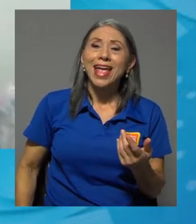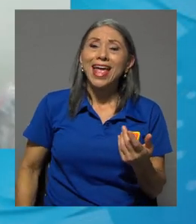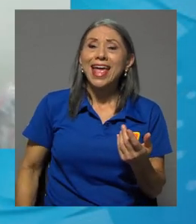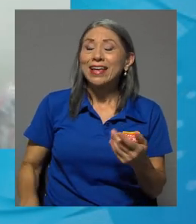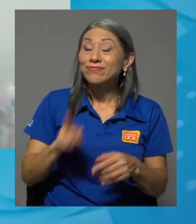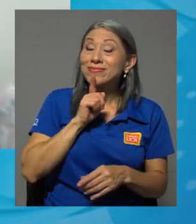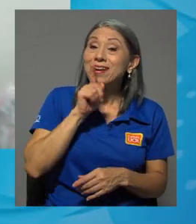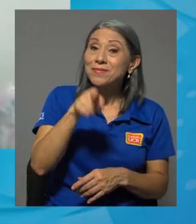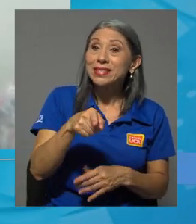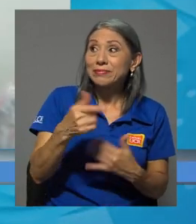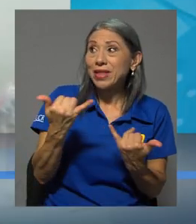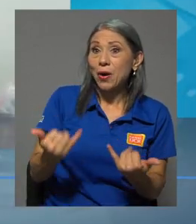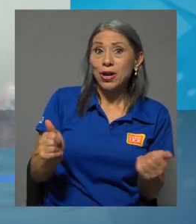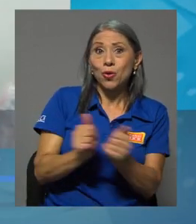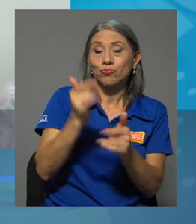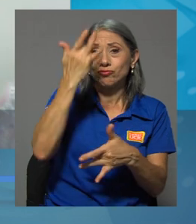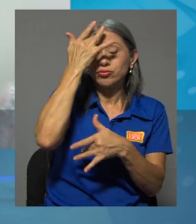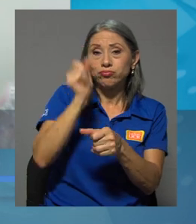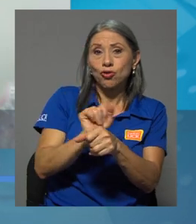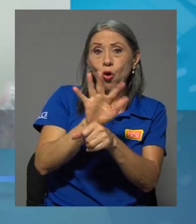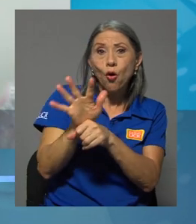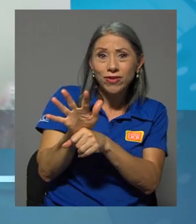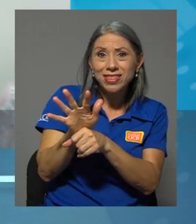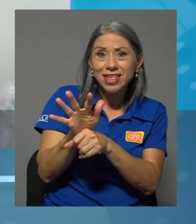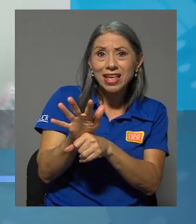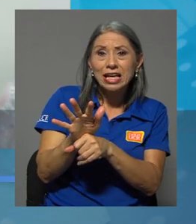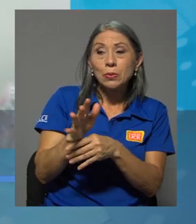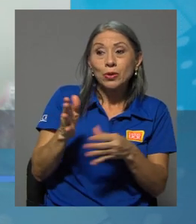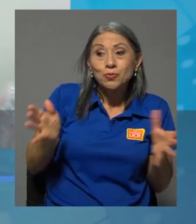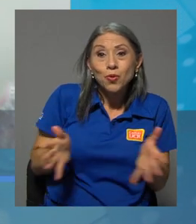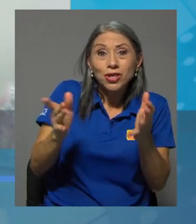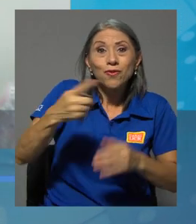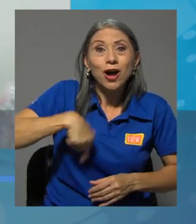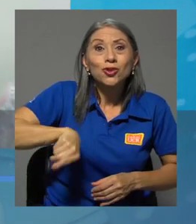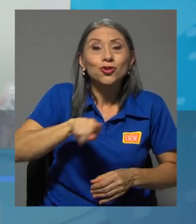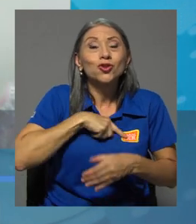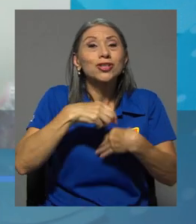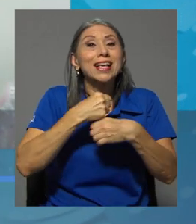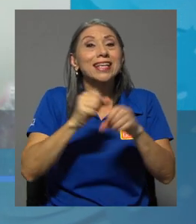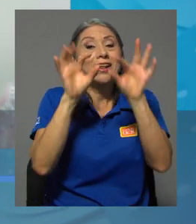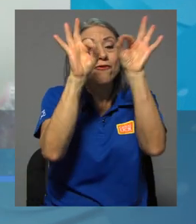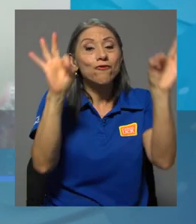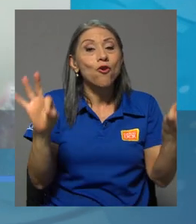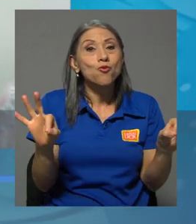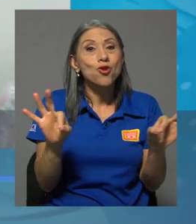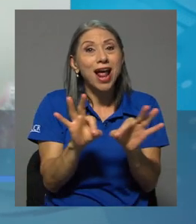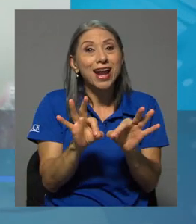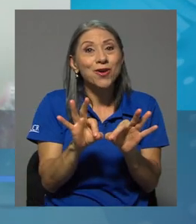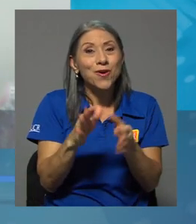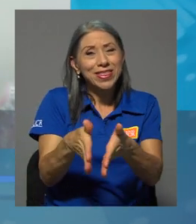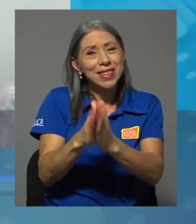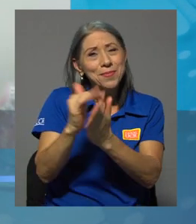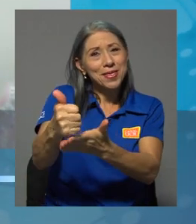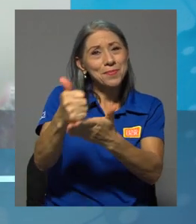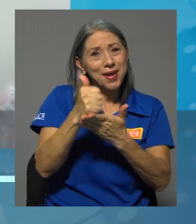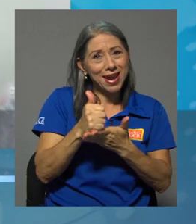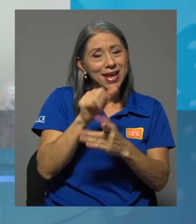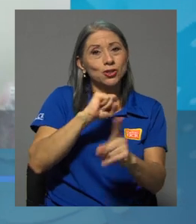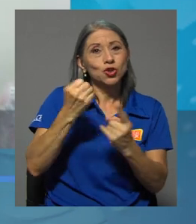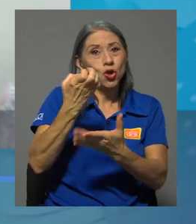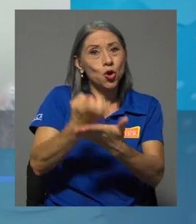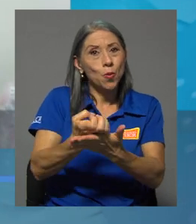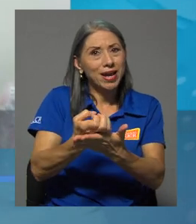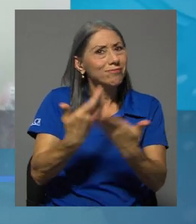justamente el COVID nos motivó a la implementación de la recepción del formulario de beca socioeconómica en forma 100% virtual.